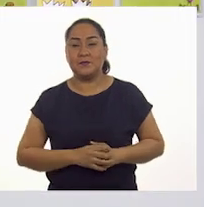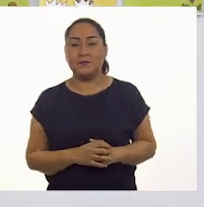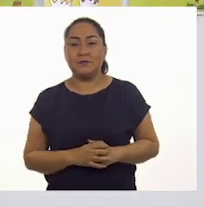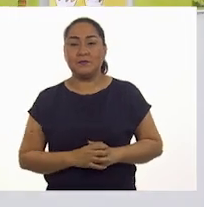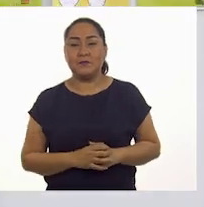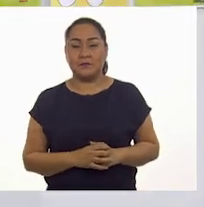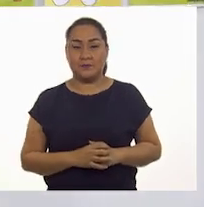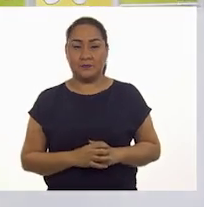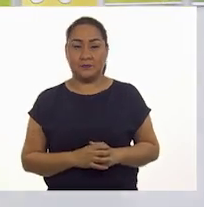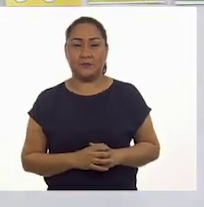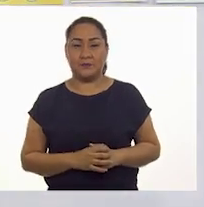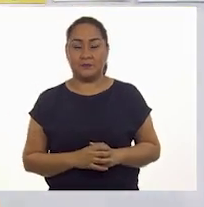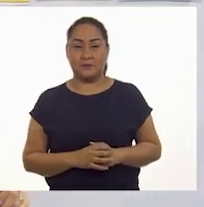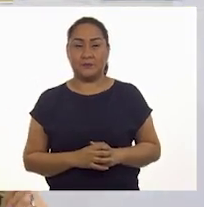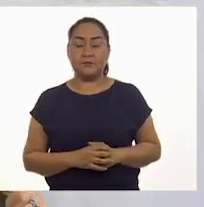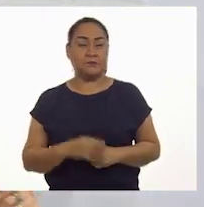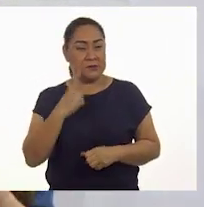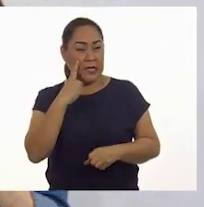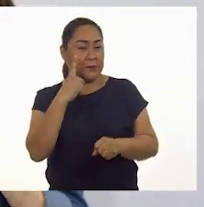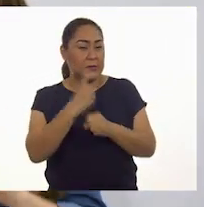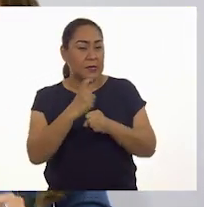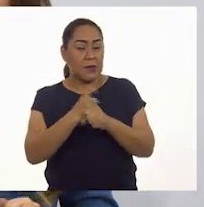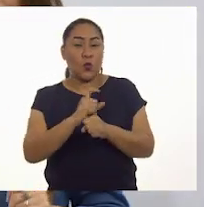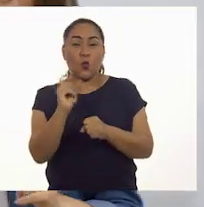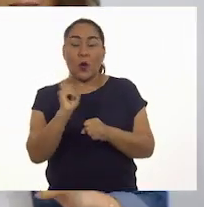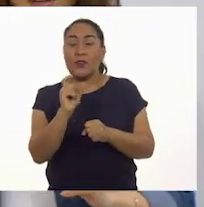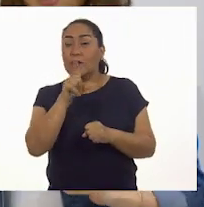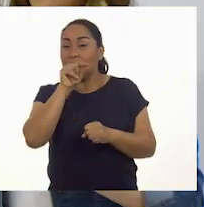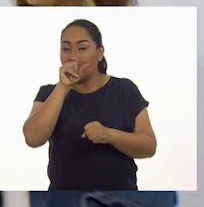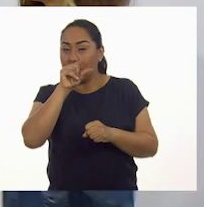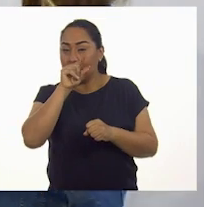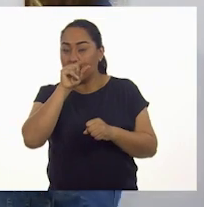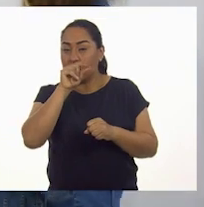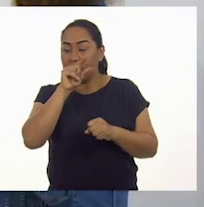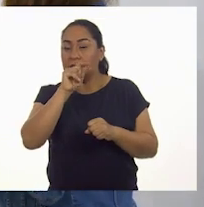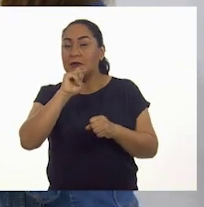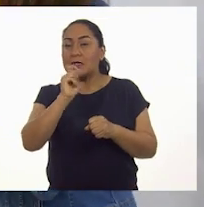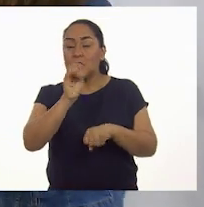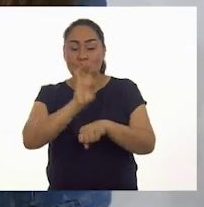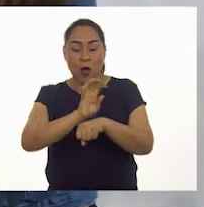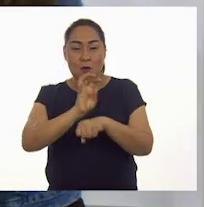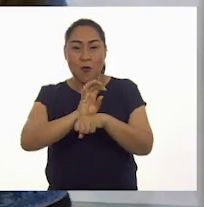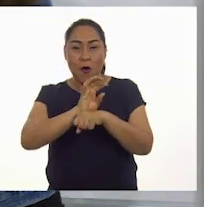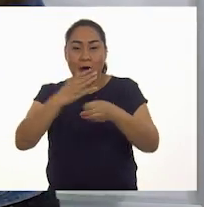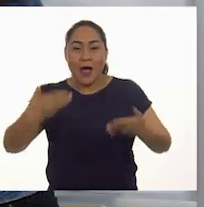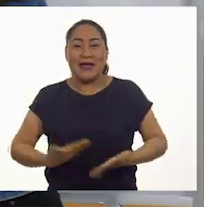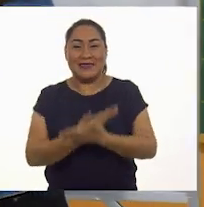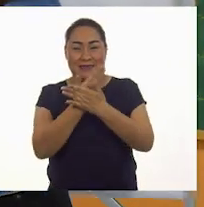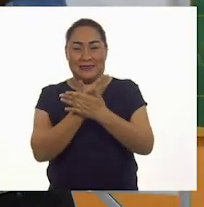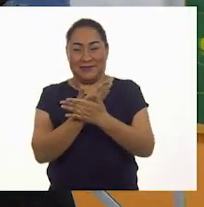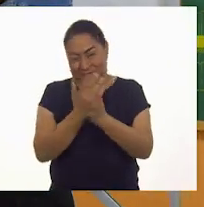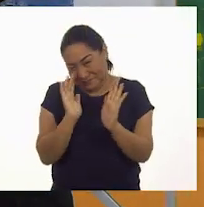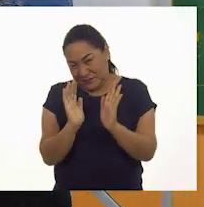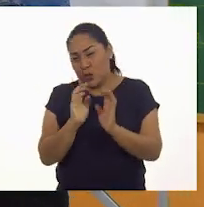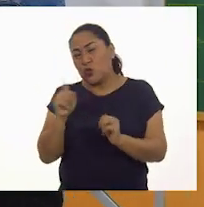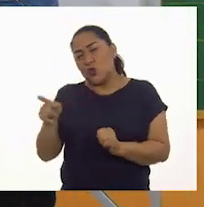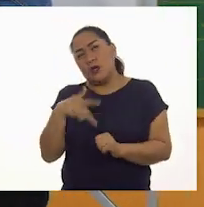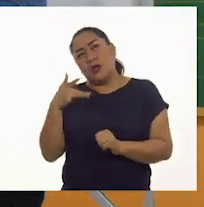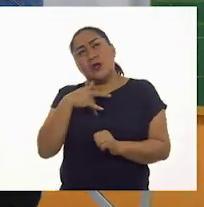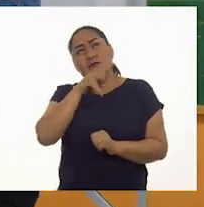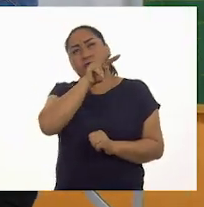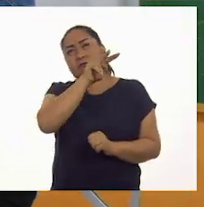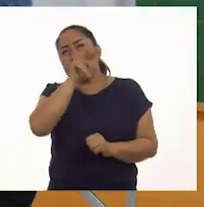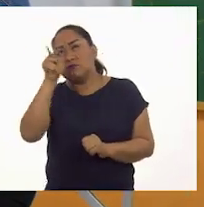el nacimiento y crecimiento de una gallina. ¿Cuál crees que sea de todas estas, Pepe? Ajá.